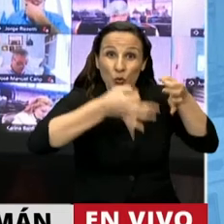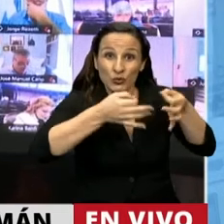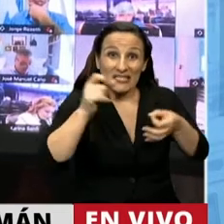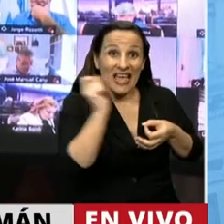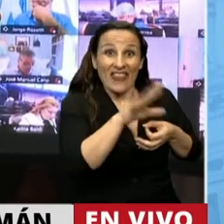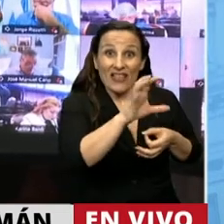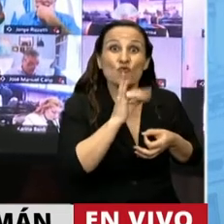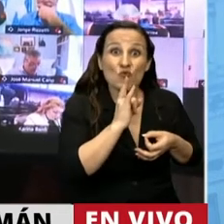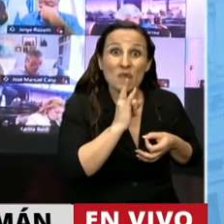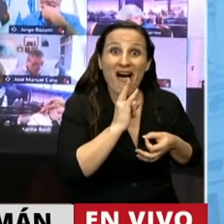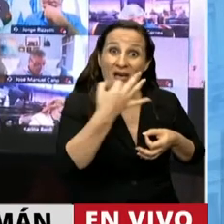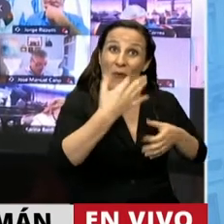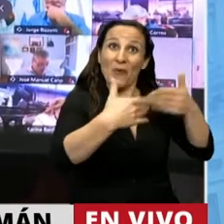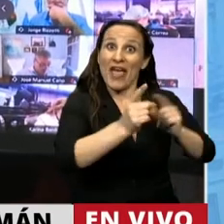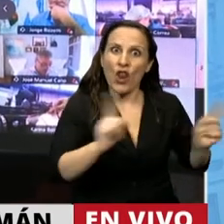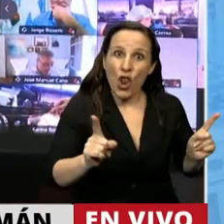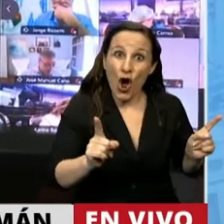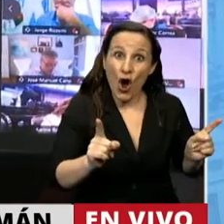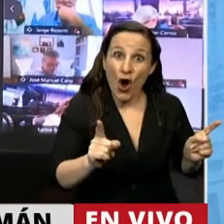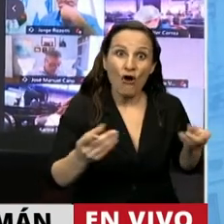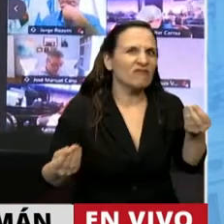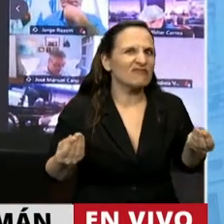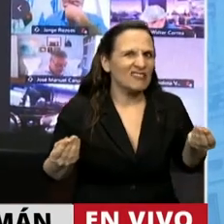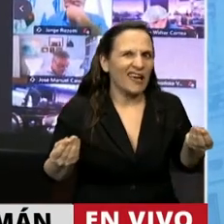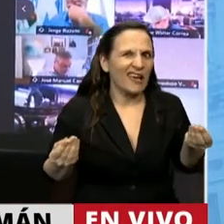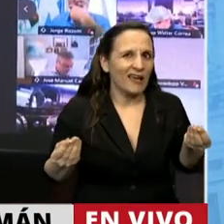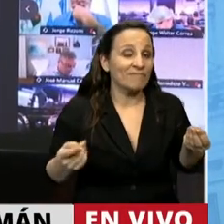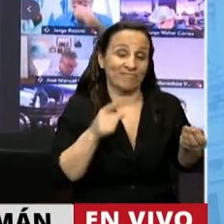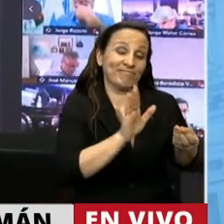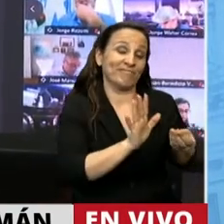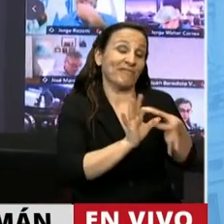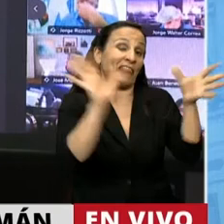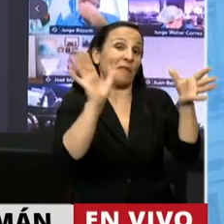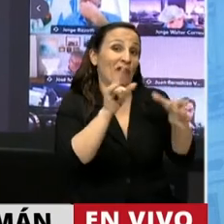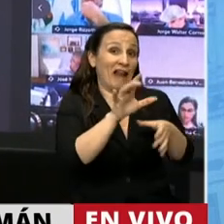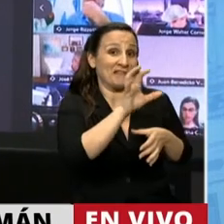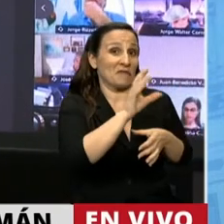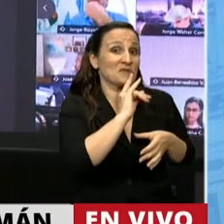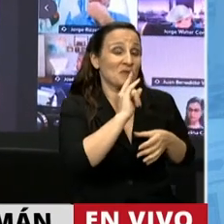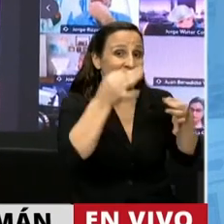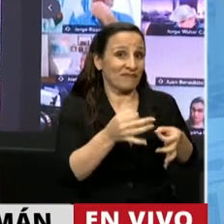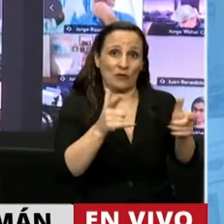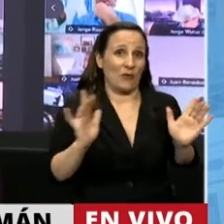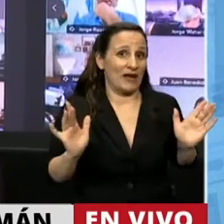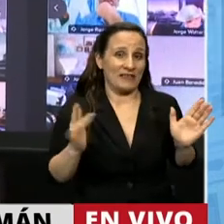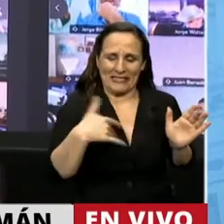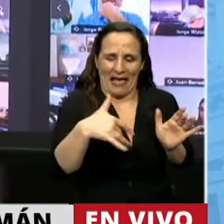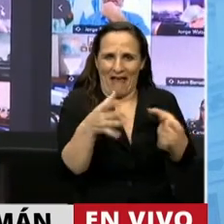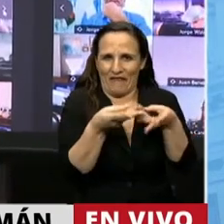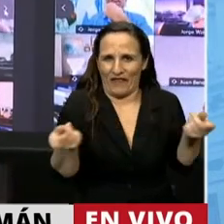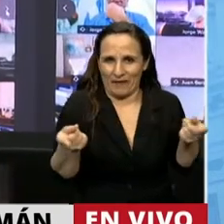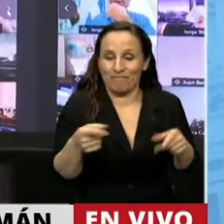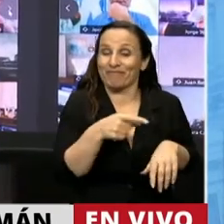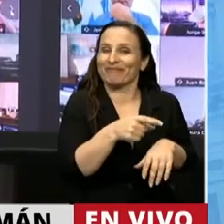Tucumán no funciona, lo que verdaderamente no está funcionando es la plena democracia en Tucumán. Para ir finalizando el